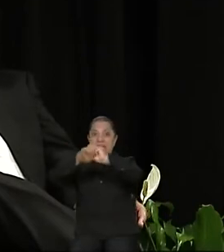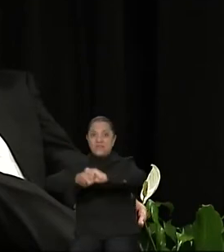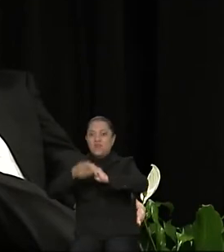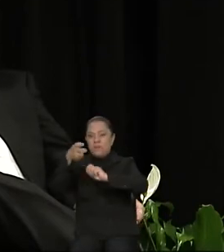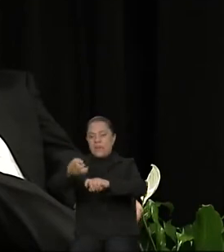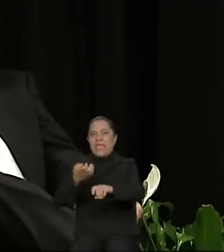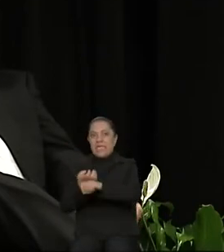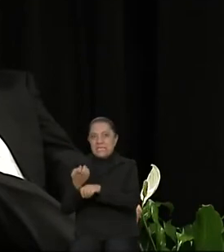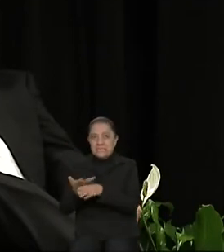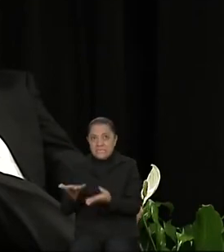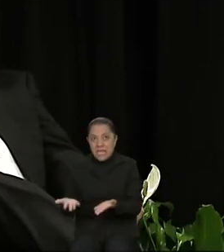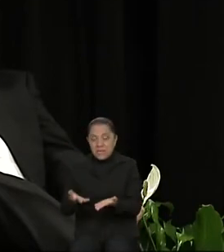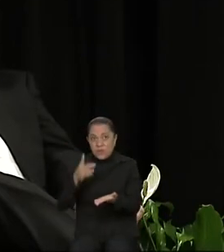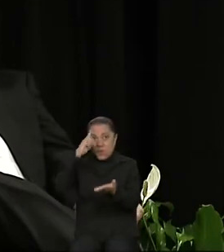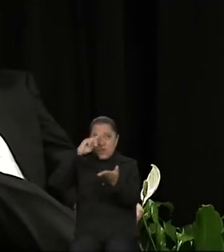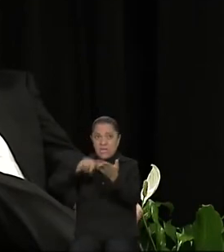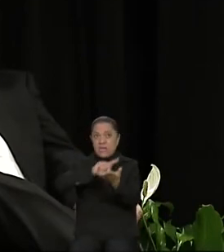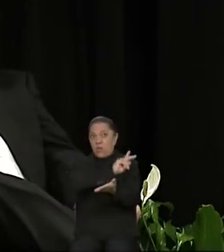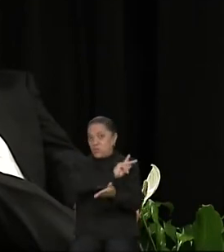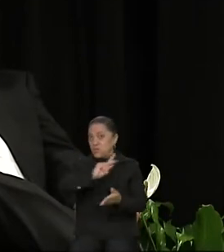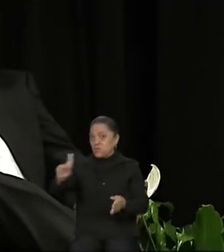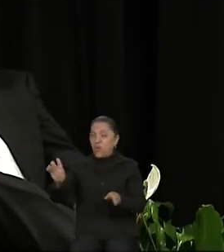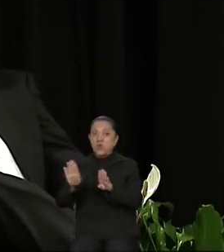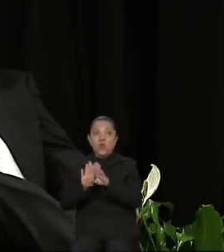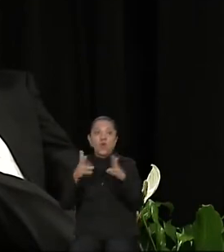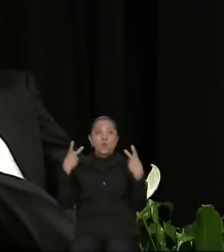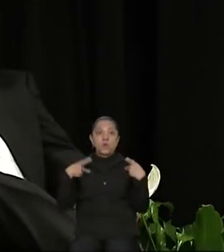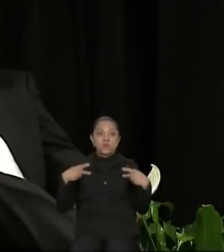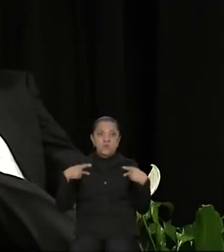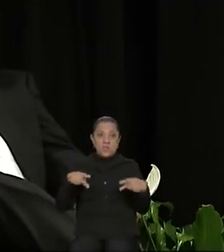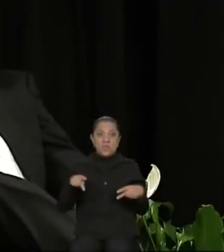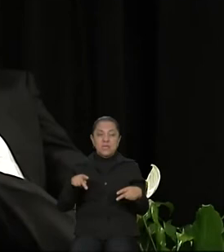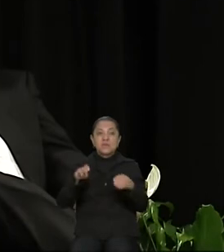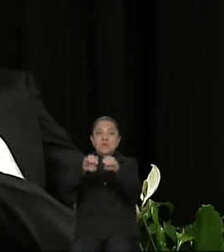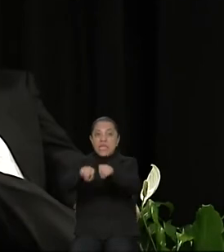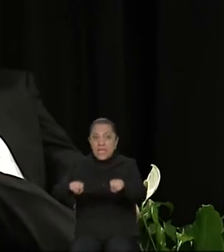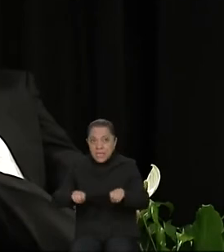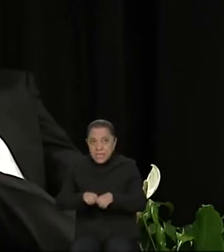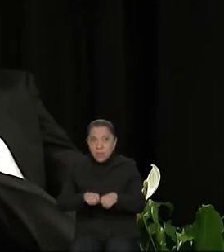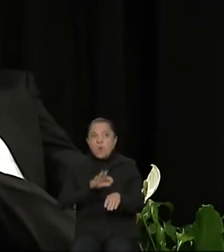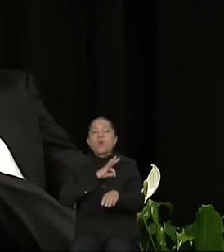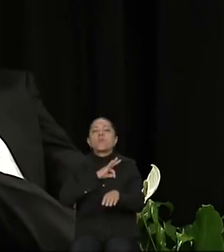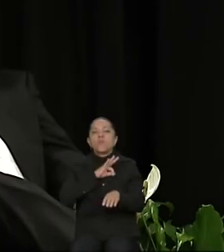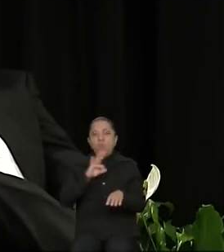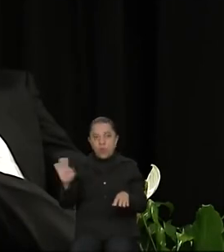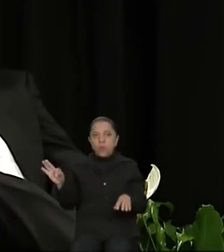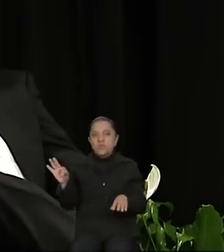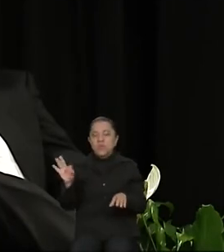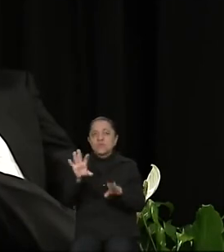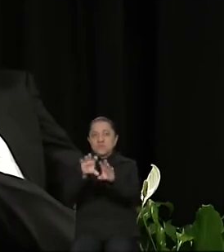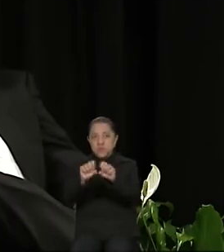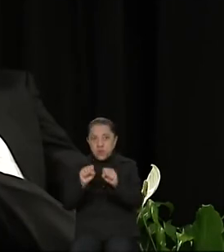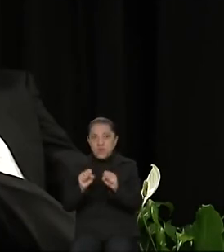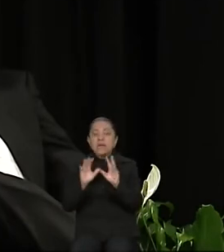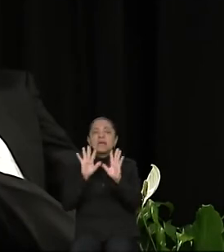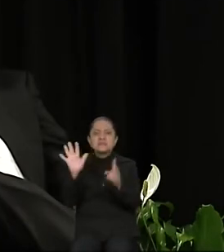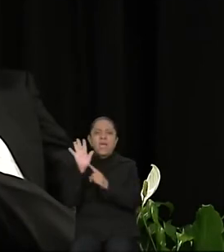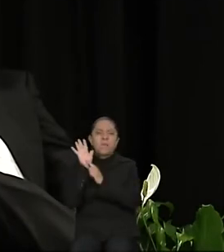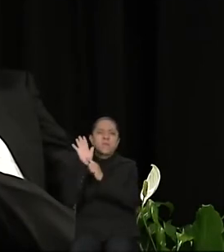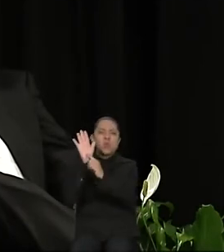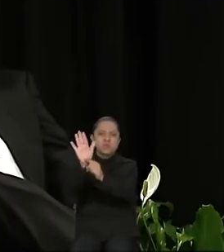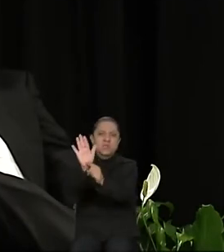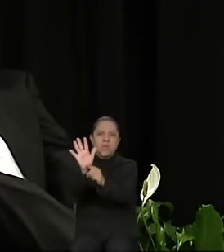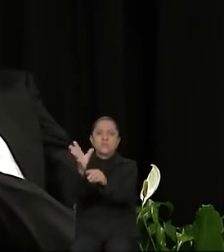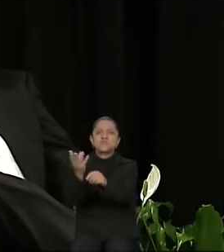creo que todos como ciudadanos en equipo lo podemos lograr. Hemos dado muestra de la construcción de una agenda ciudadana. Hemos dado